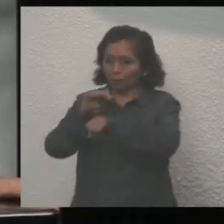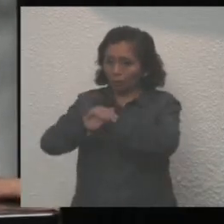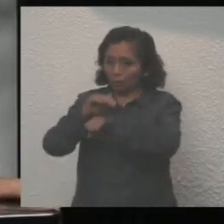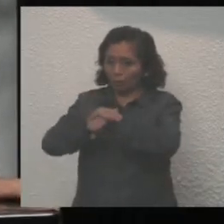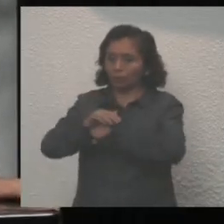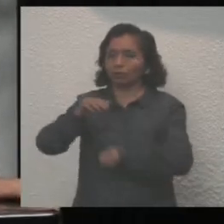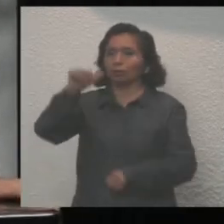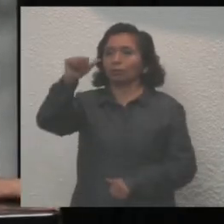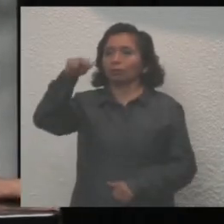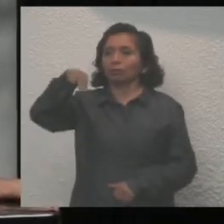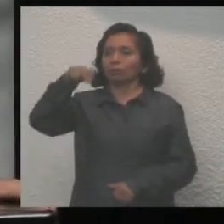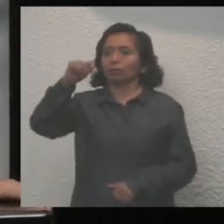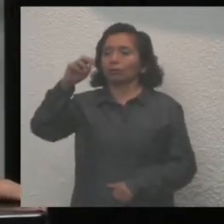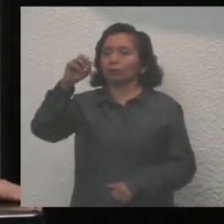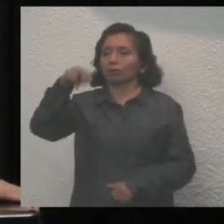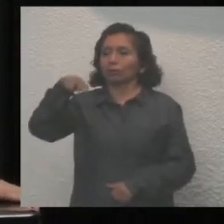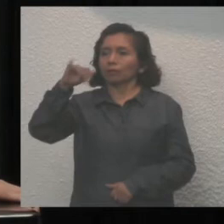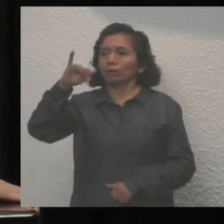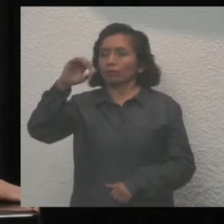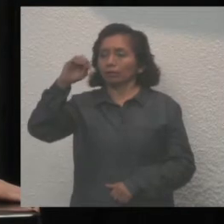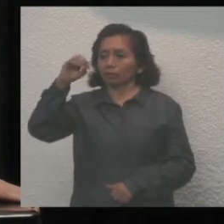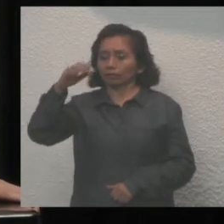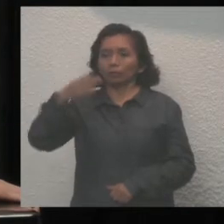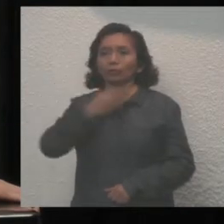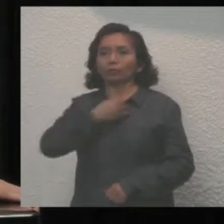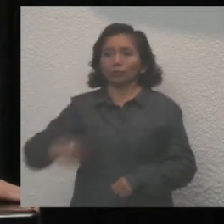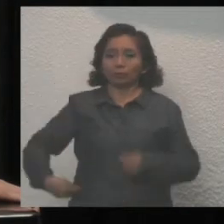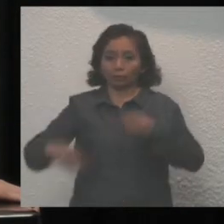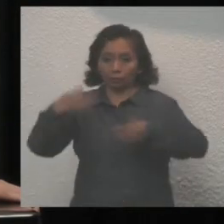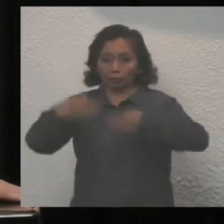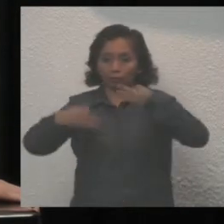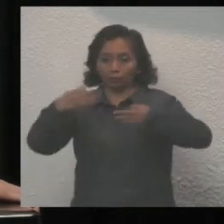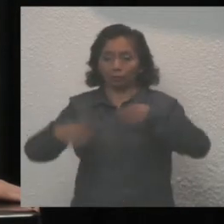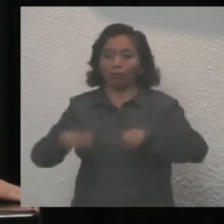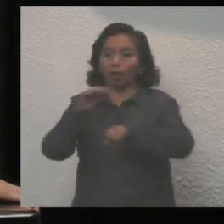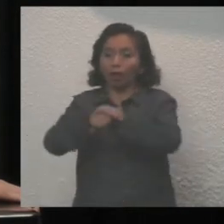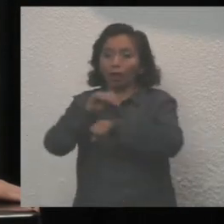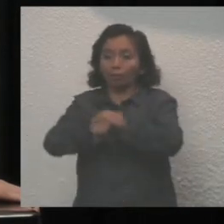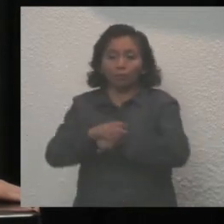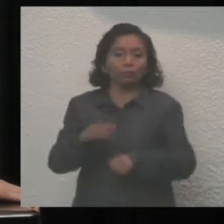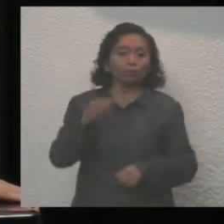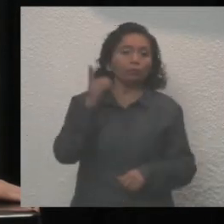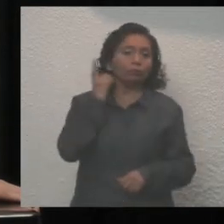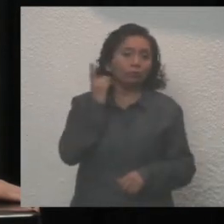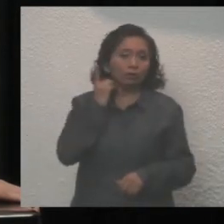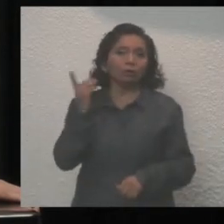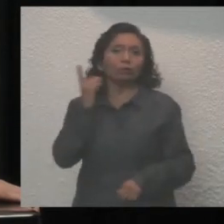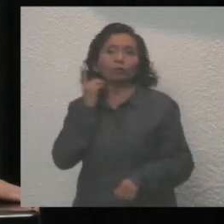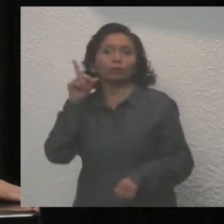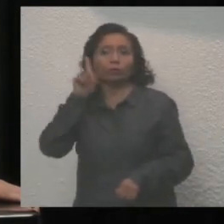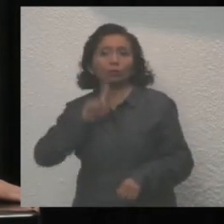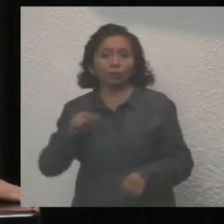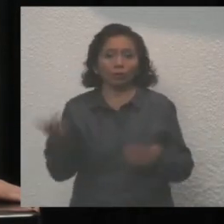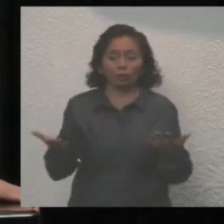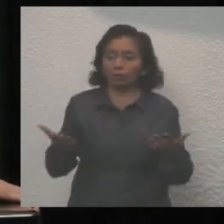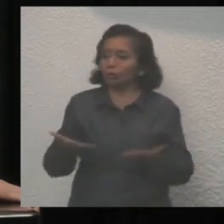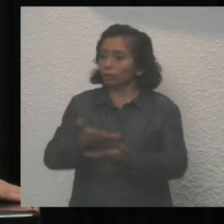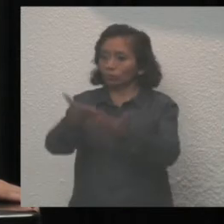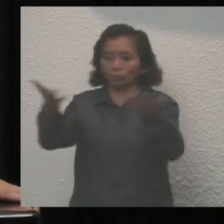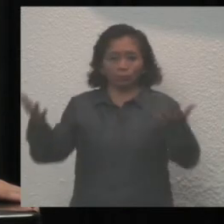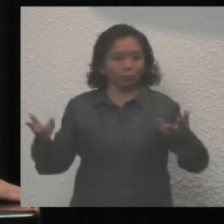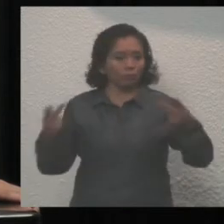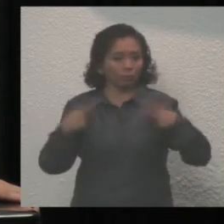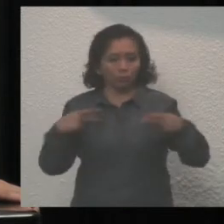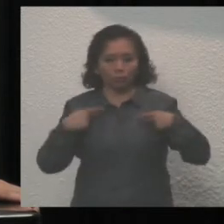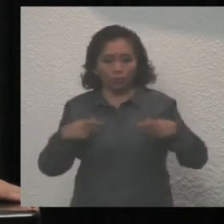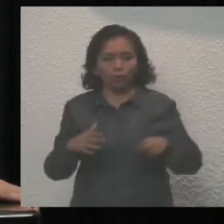presidente Antonio León Ruiz, amigas diputadas, diputados, invitados especiales, público que nos ve y